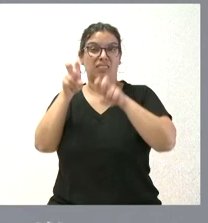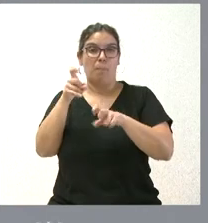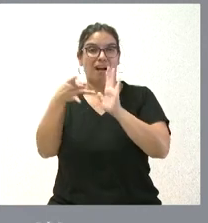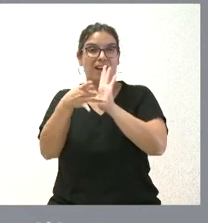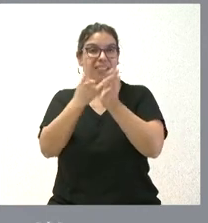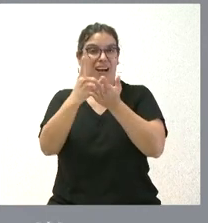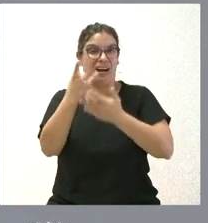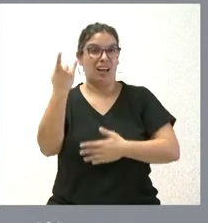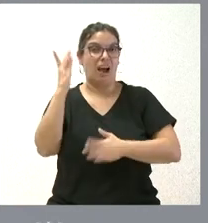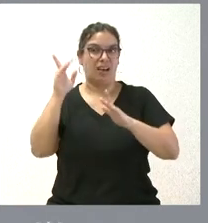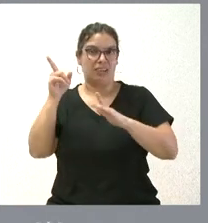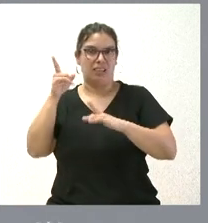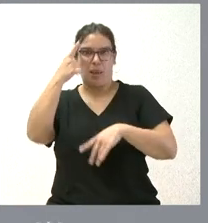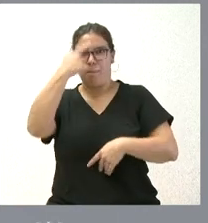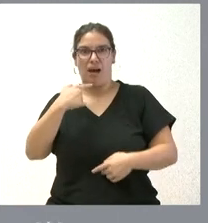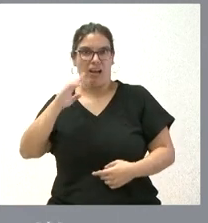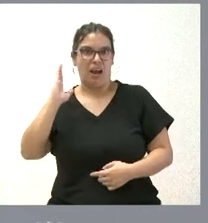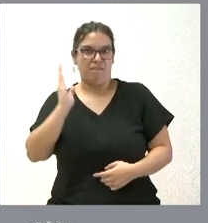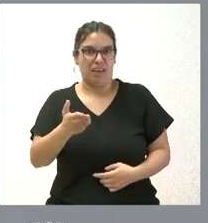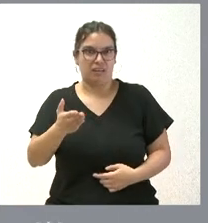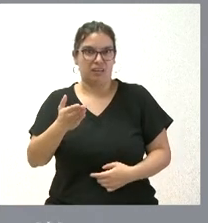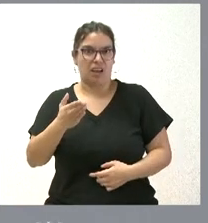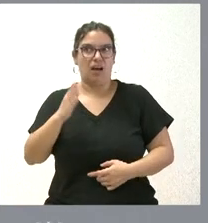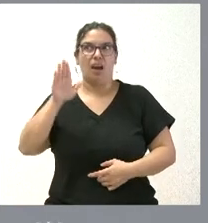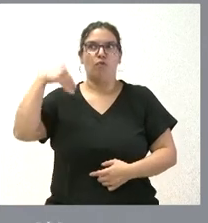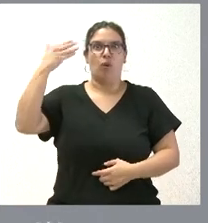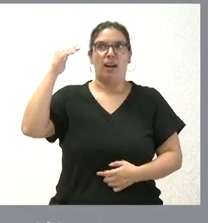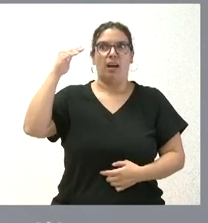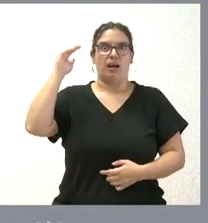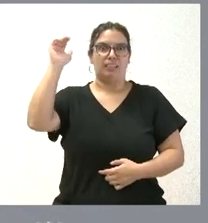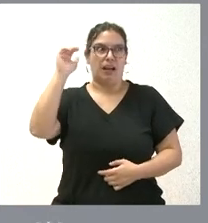España y que, lógicamente, afecta al consumo en los mercados internacionales.